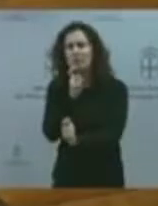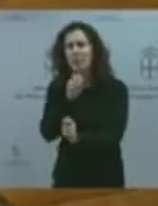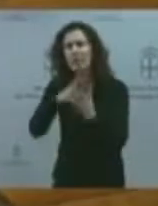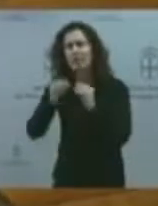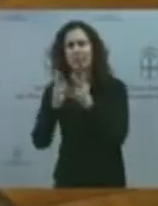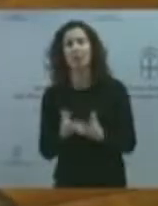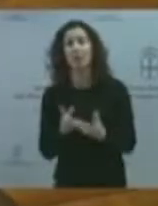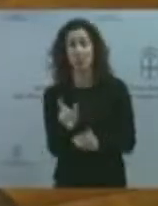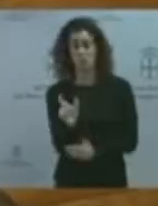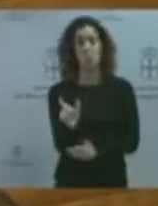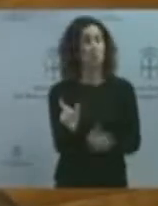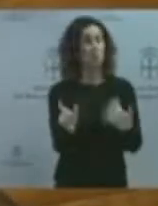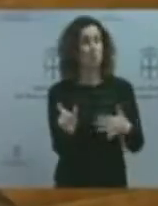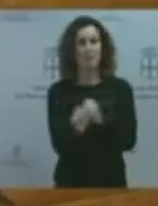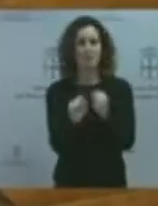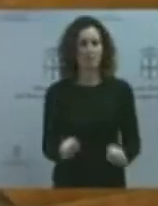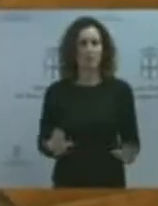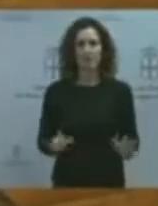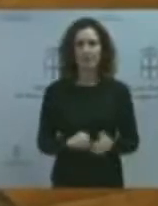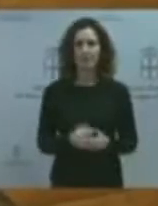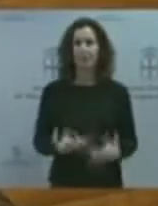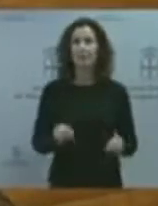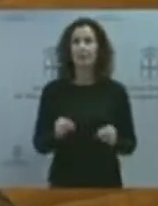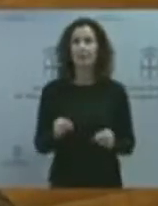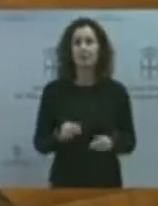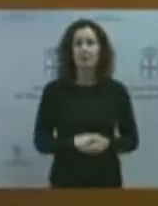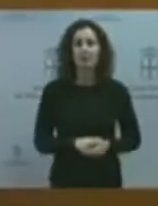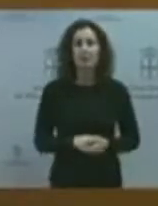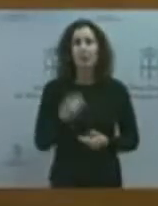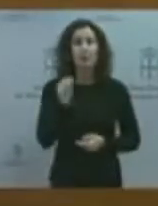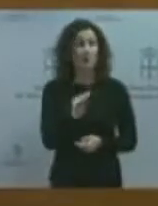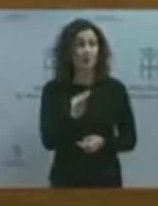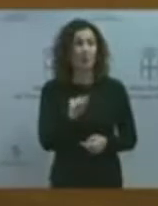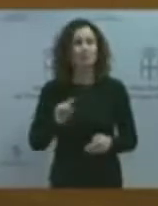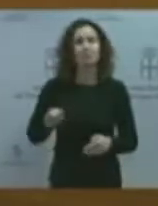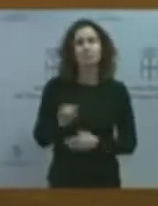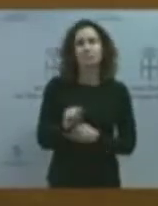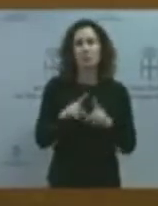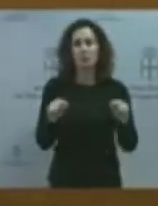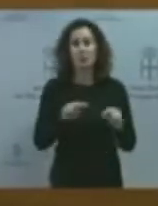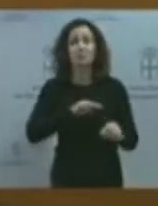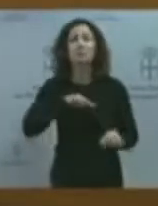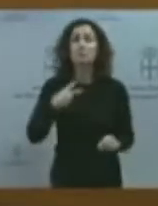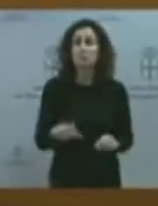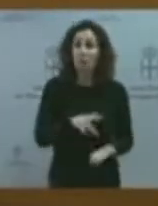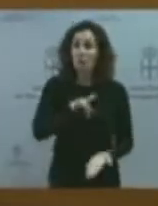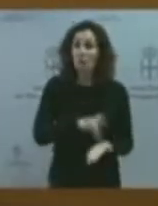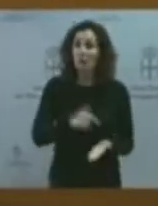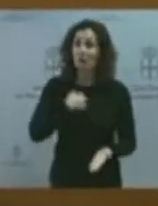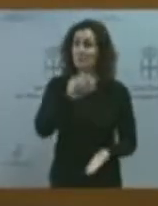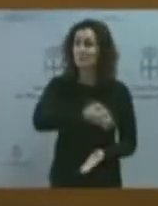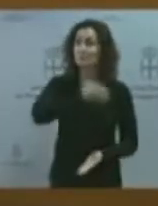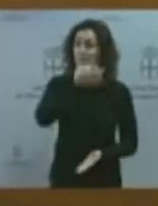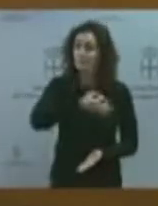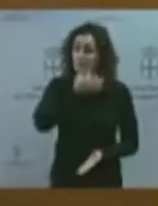Usted preguntó sobre un supuesto engaño a los asturianos. Yo le contesté en mi primera intervención con algo, se lo